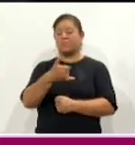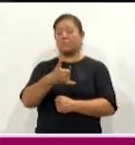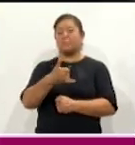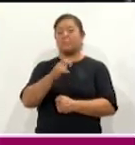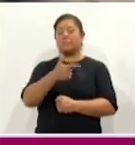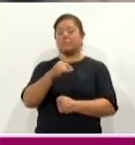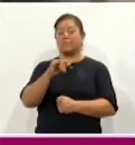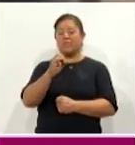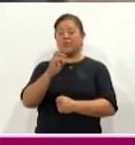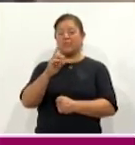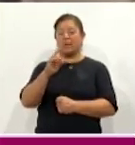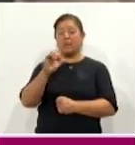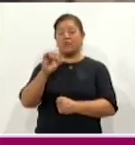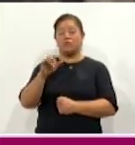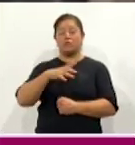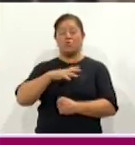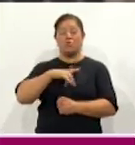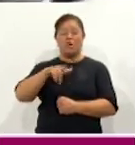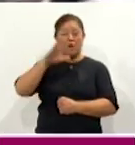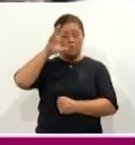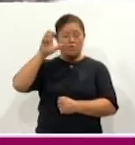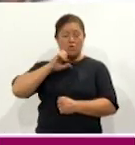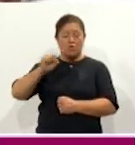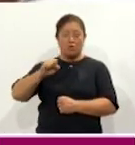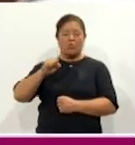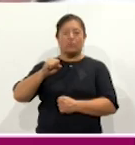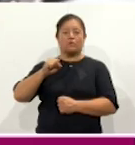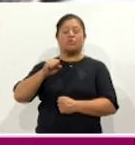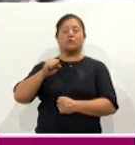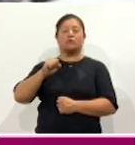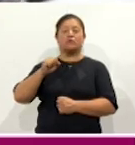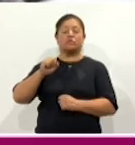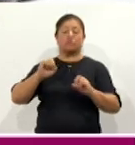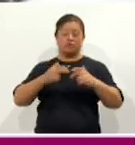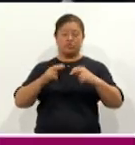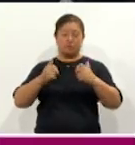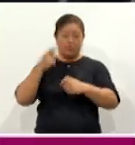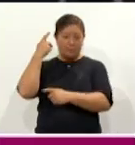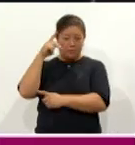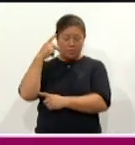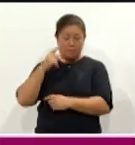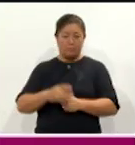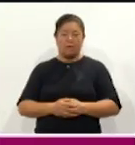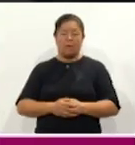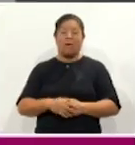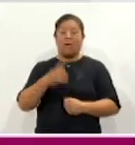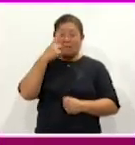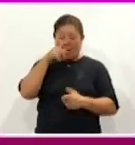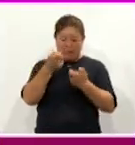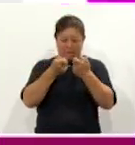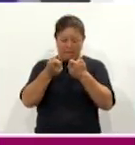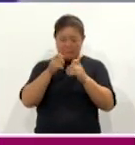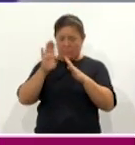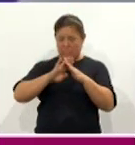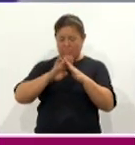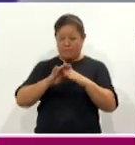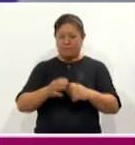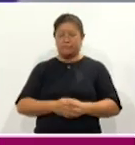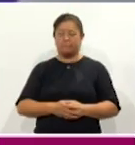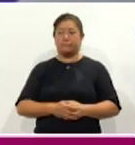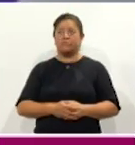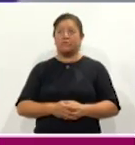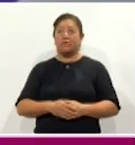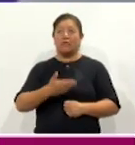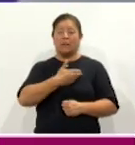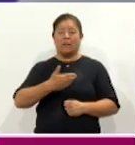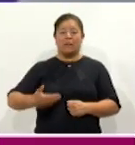ubicados en Morelos, Hidalgo, Puebla y Chiapas, para regularizar su situación migratoria. La magistrada